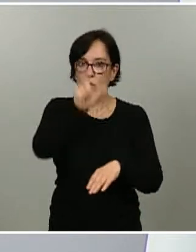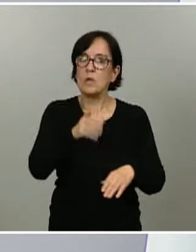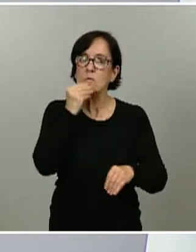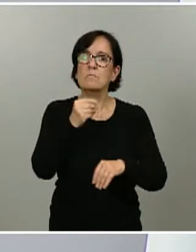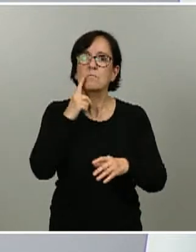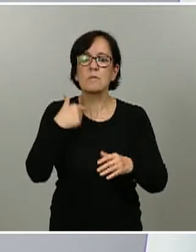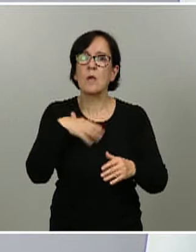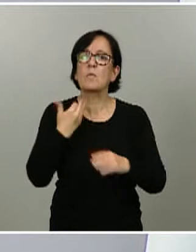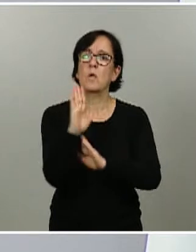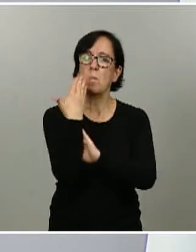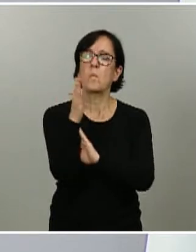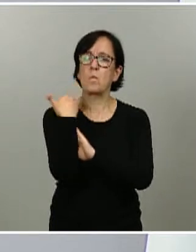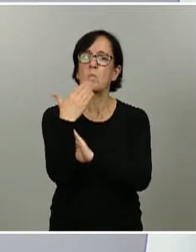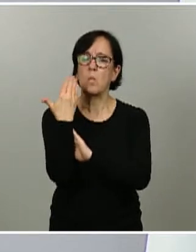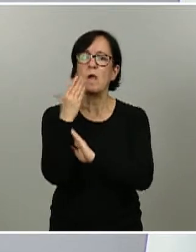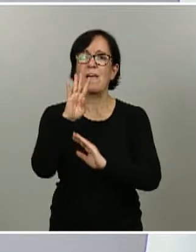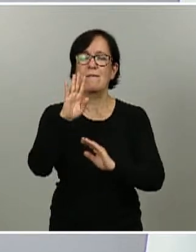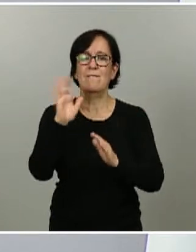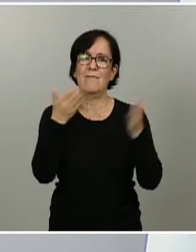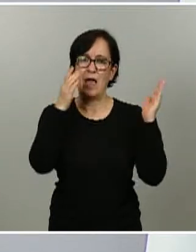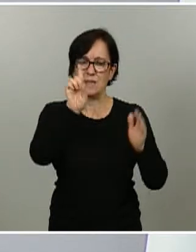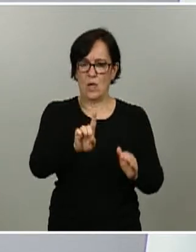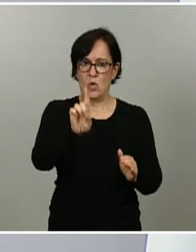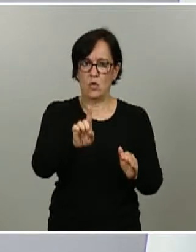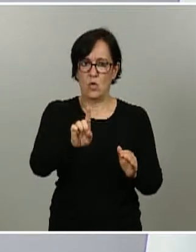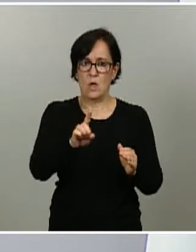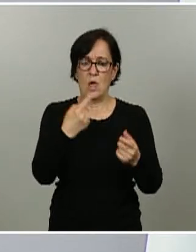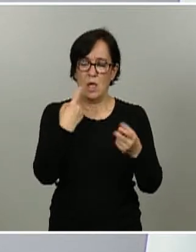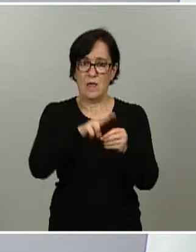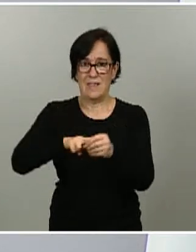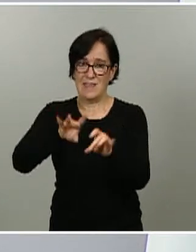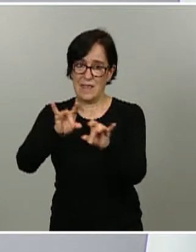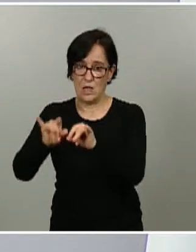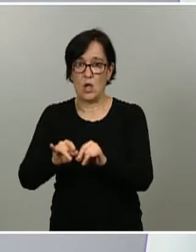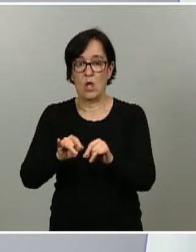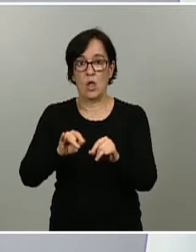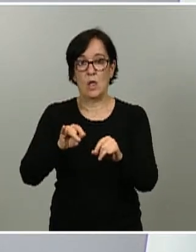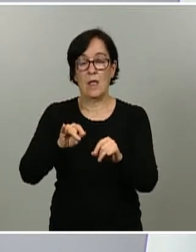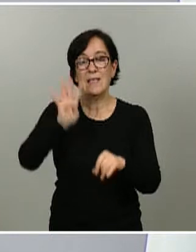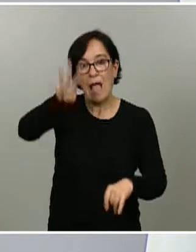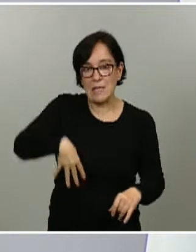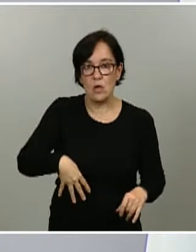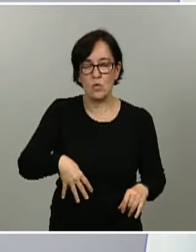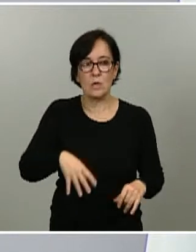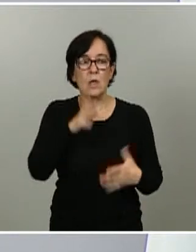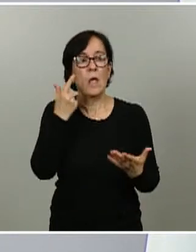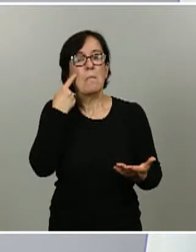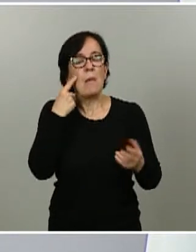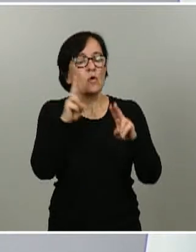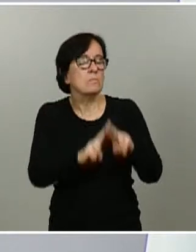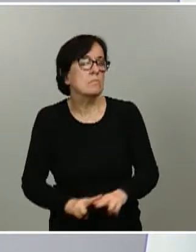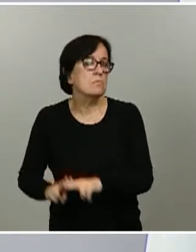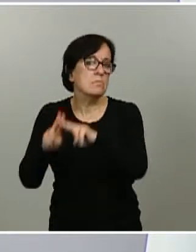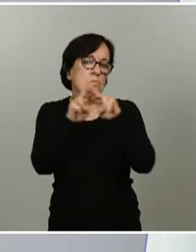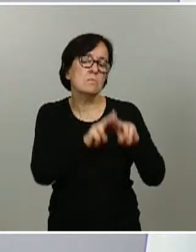a fase 1 de algunas unidades territoriales de la comunidad autónoma de Cataluña. Vamos a analizar desde un punto de vista